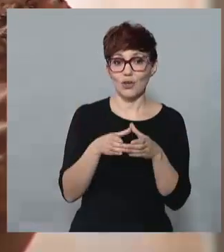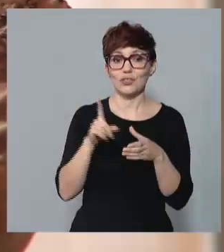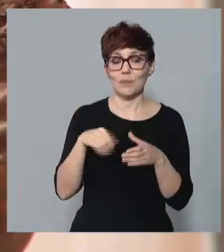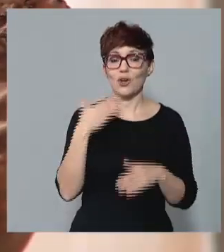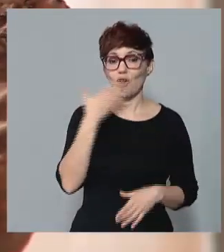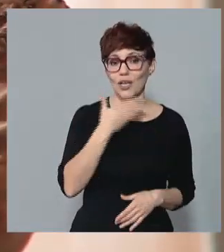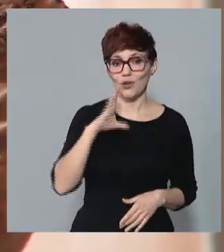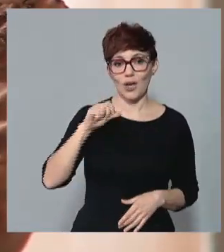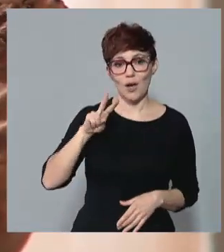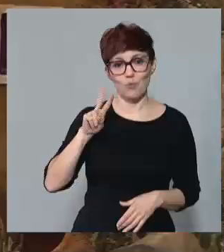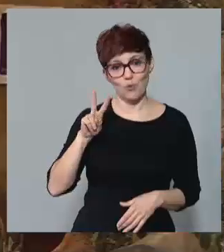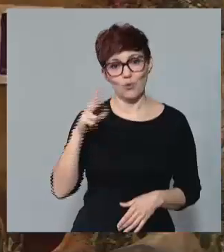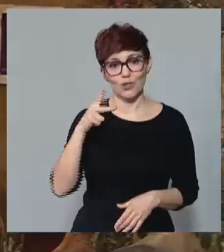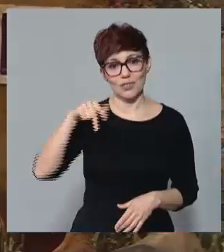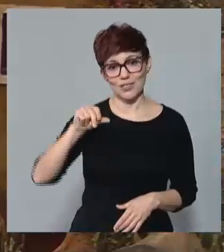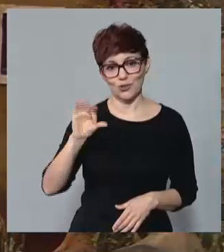Capuchinos de Murcia.